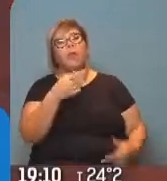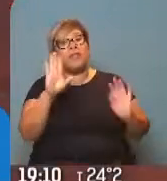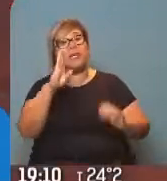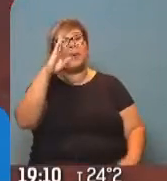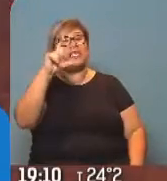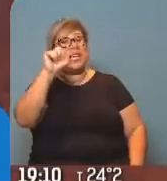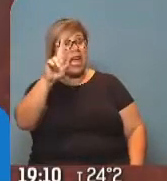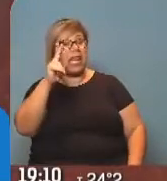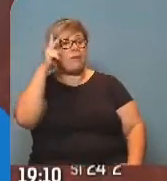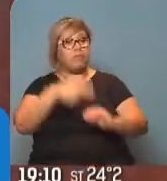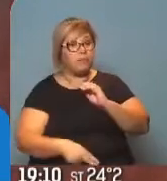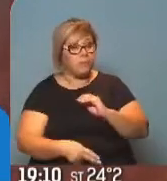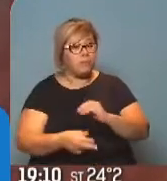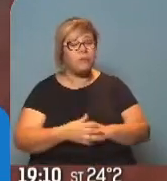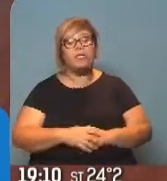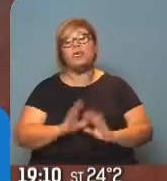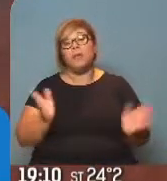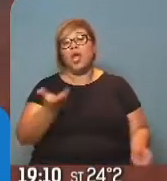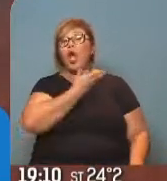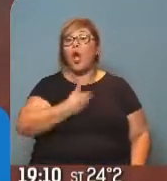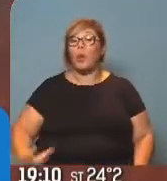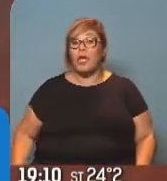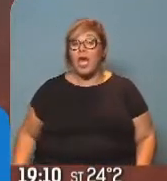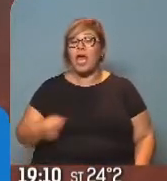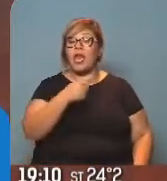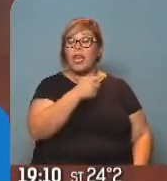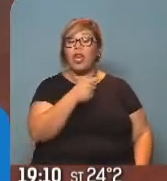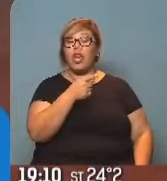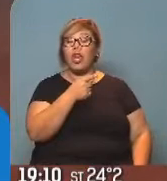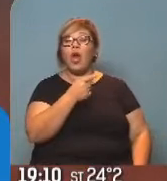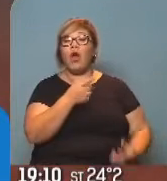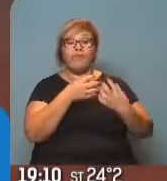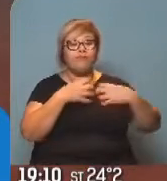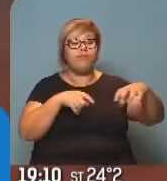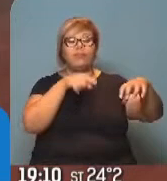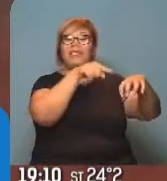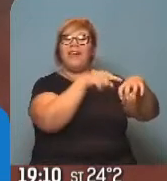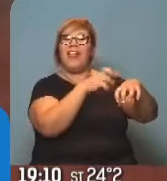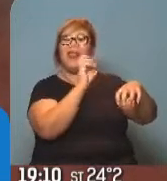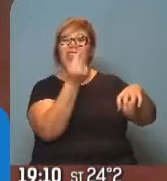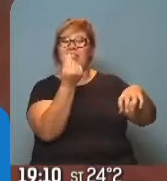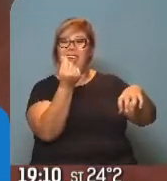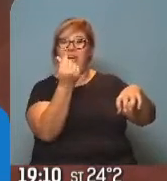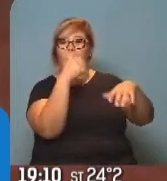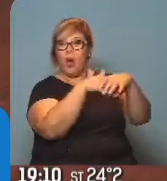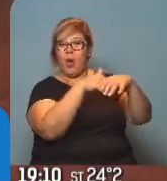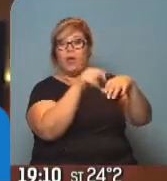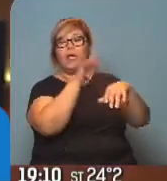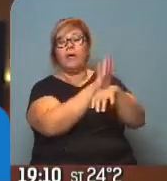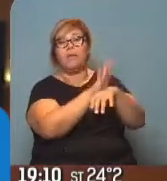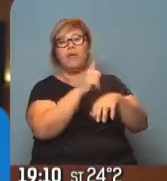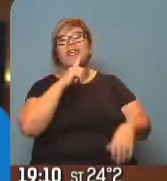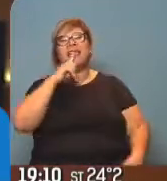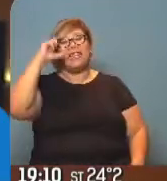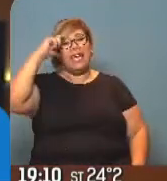acá va a depender de la respuesta a la otra parte del gobierno que es del tesoro, que tiene ciertos excedentes de dinero y que podría llegar a volcar al mercado, hay ver si lo hace